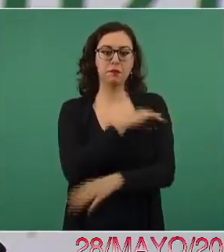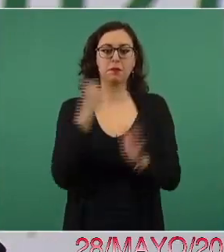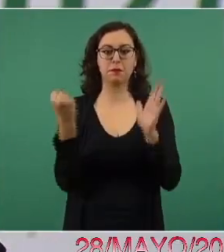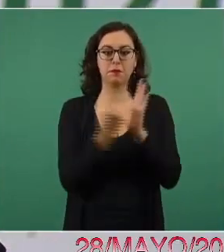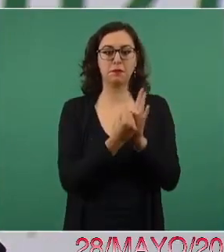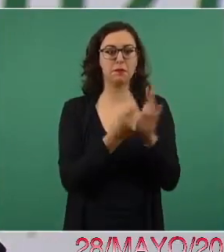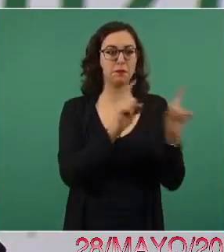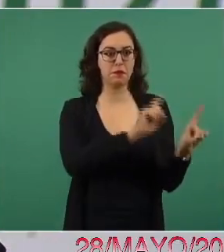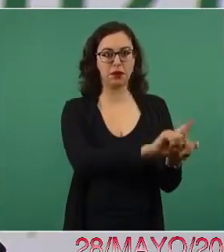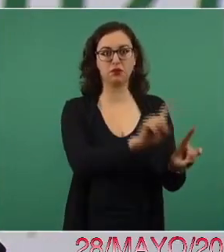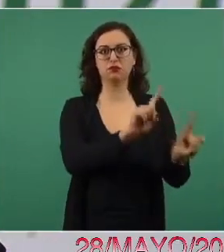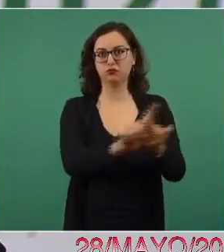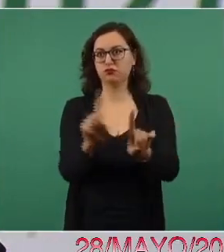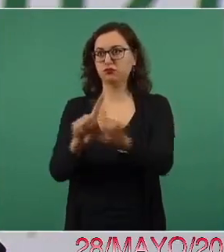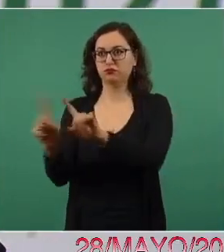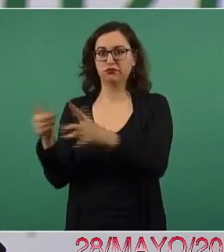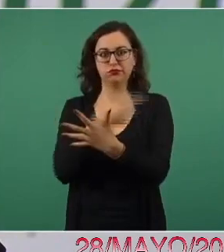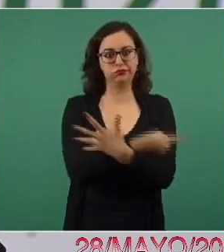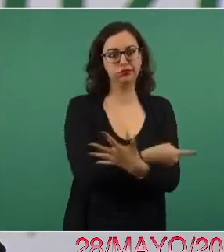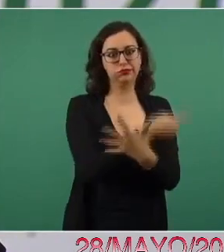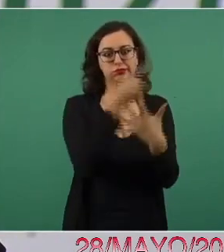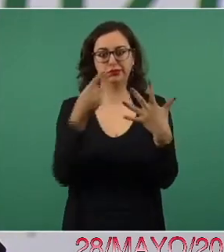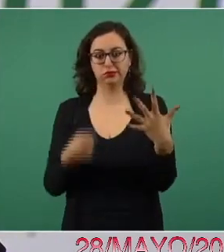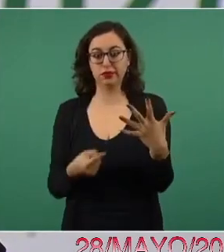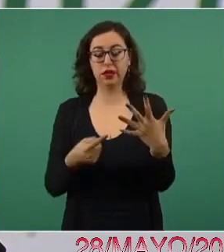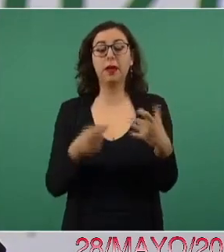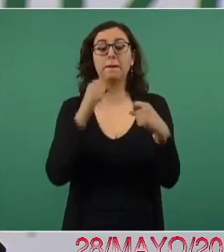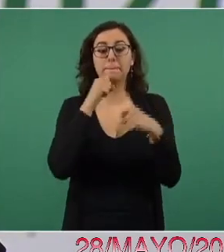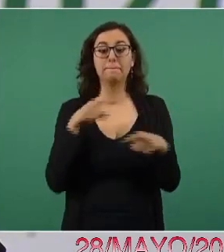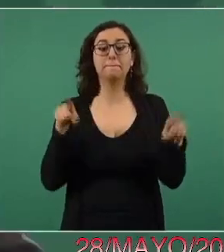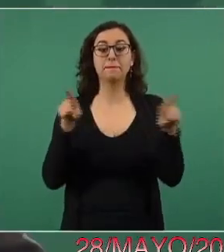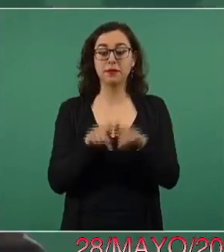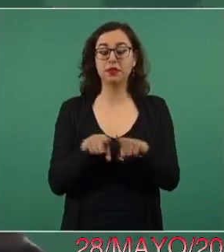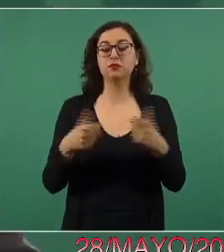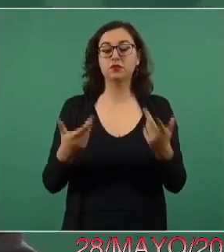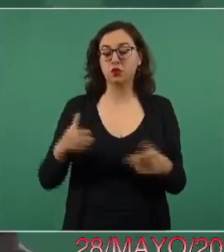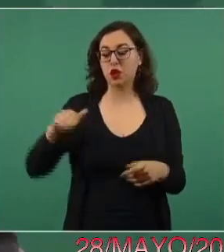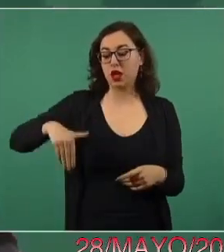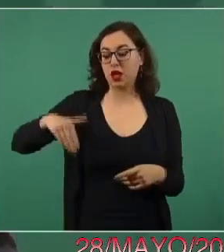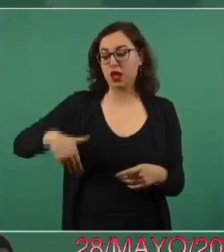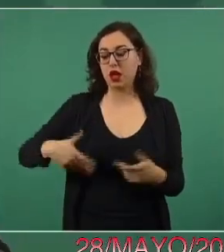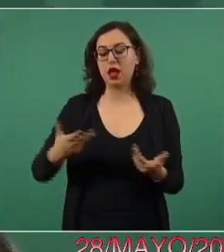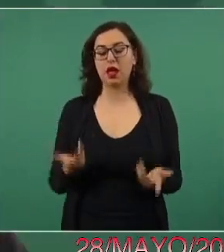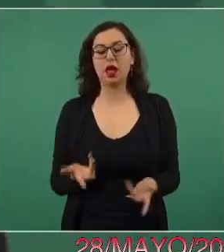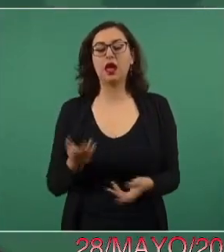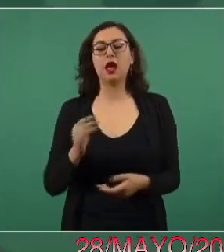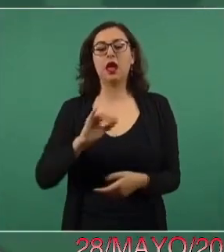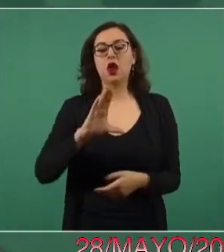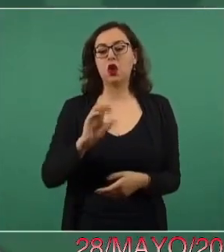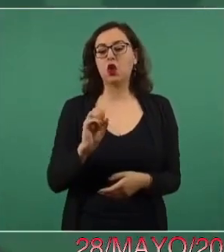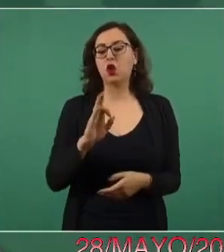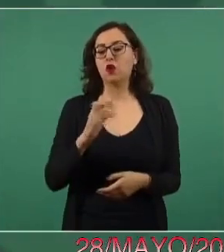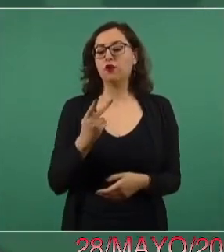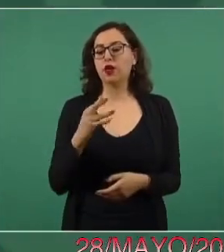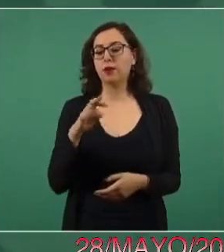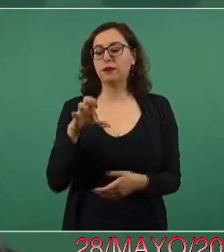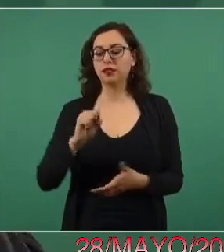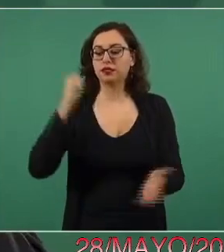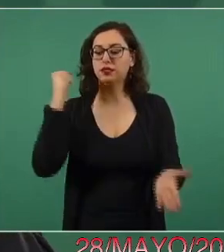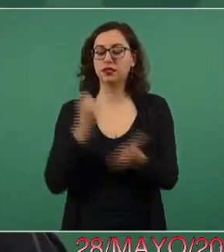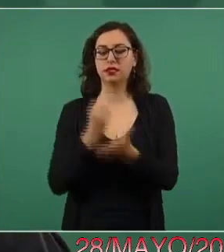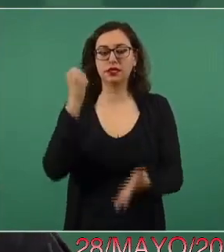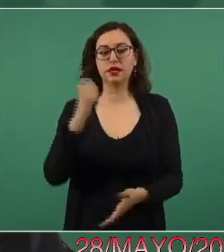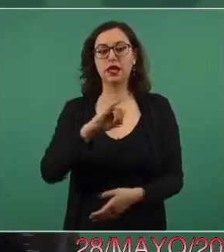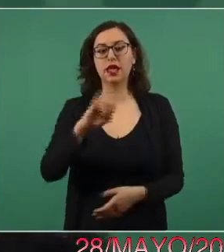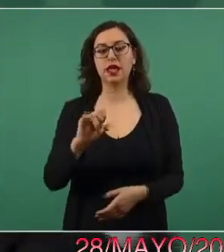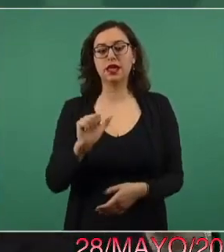suministro. México acaba de aprobar Cofepris, Johnson & Johnson, o sea, la de Janssen, que es otra vacuna. Tenemos uno de